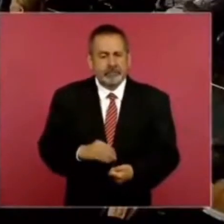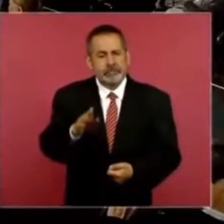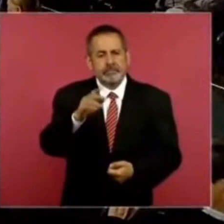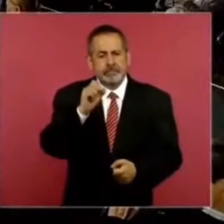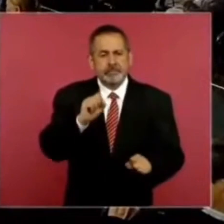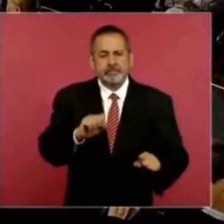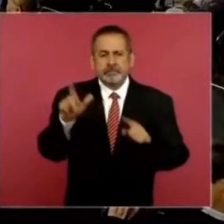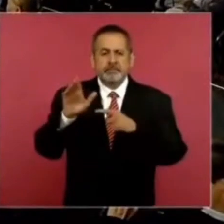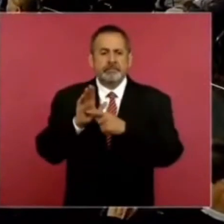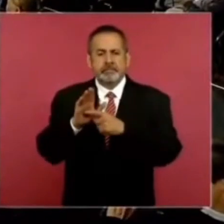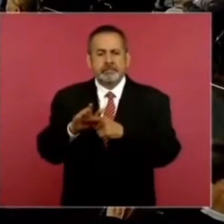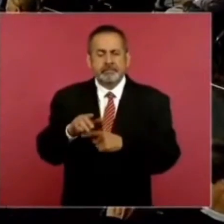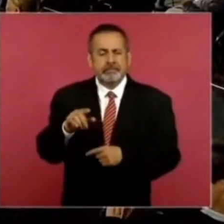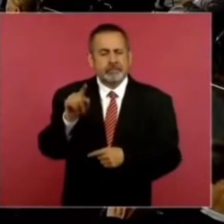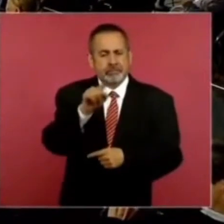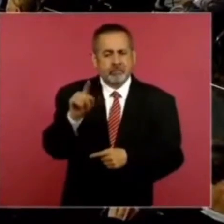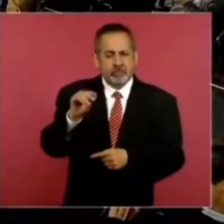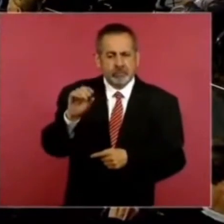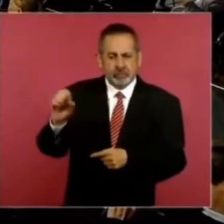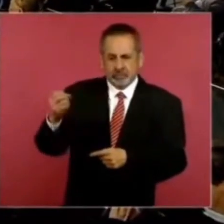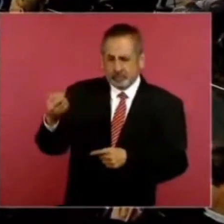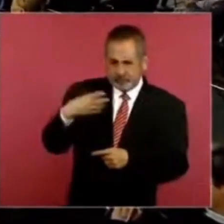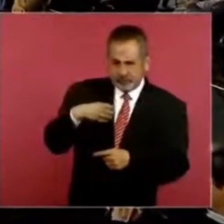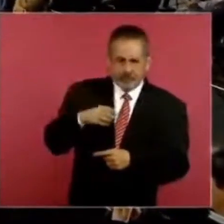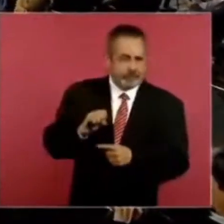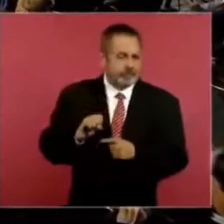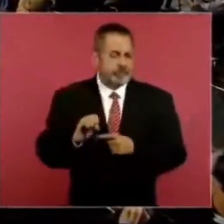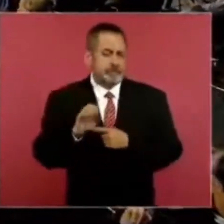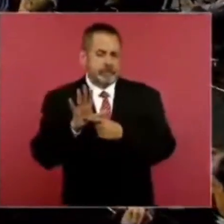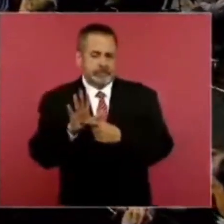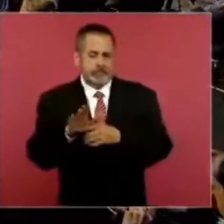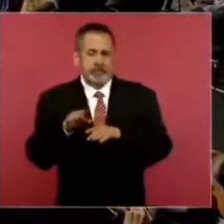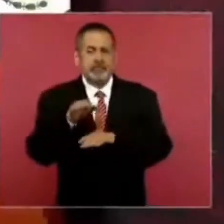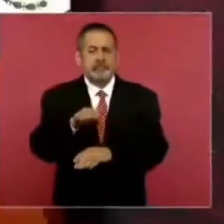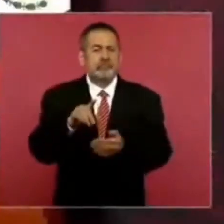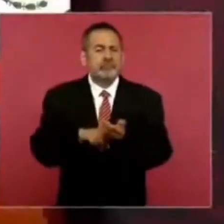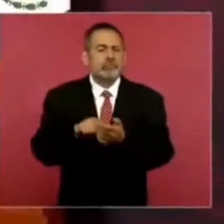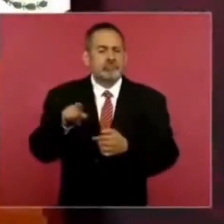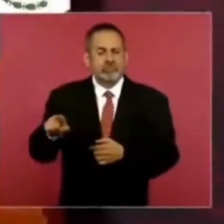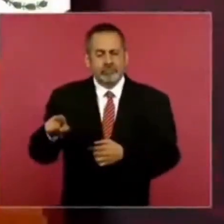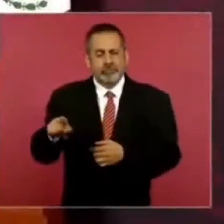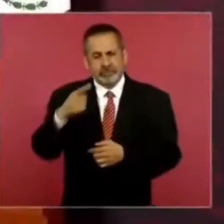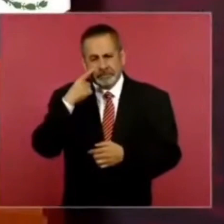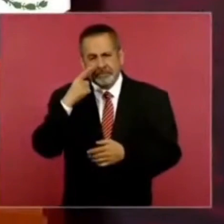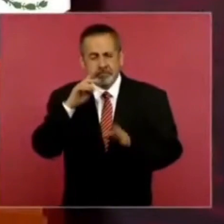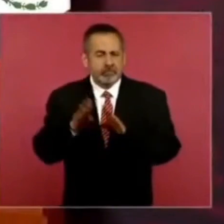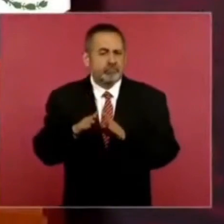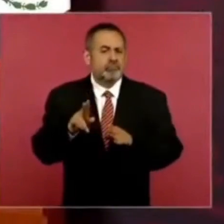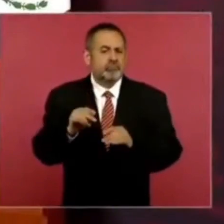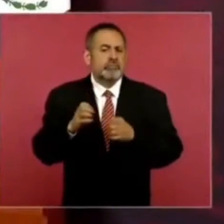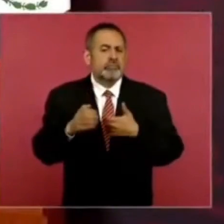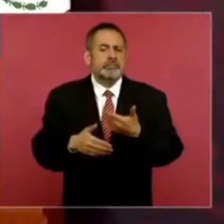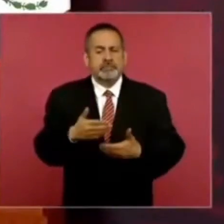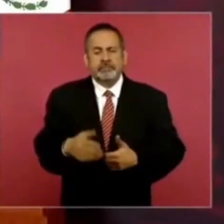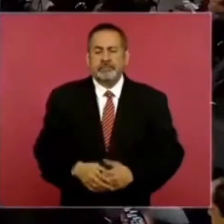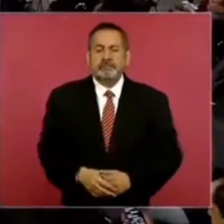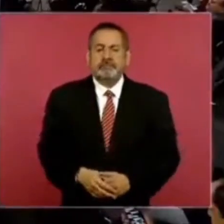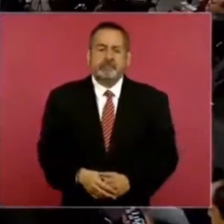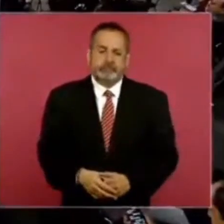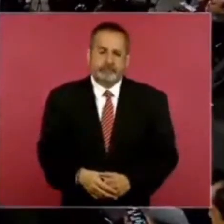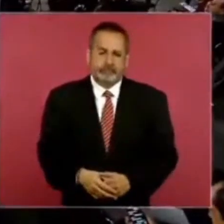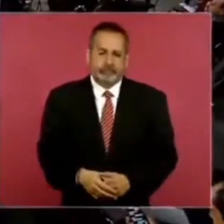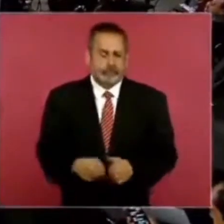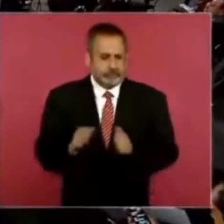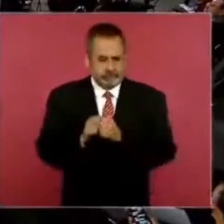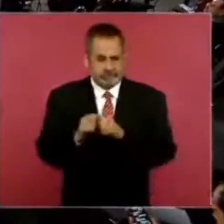Zoe, que tiene que ver con, para ver cómo vamos con